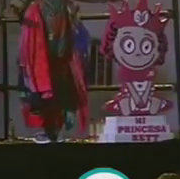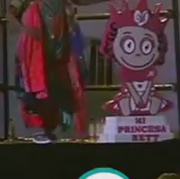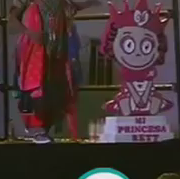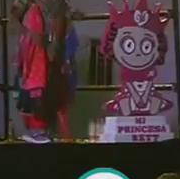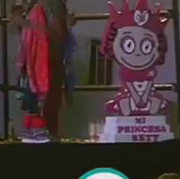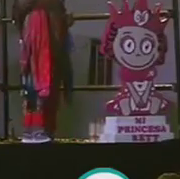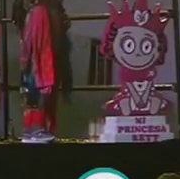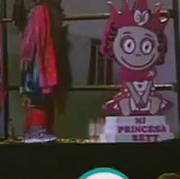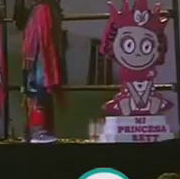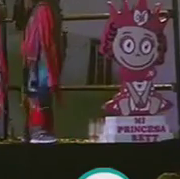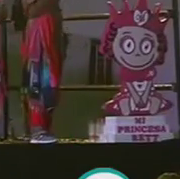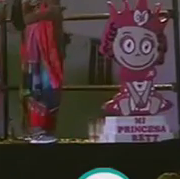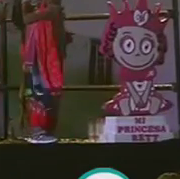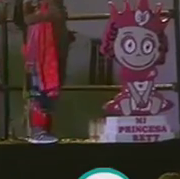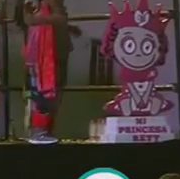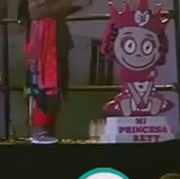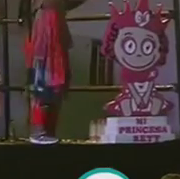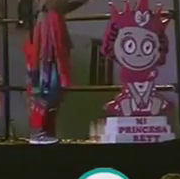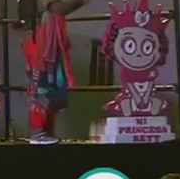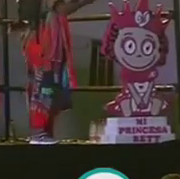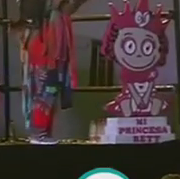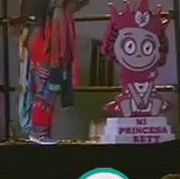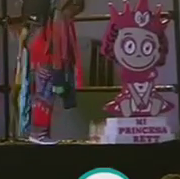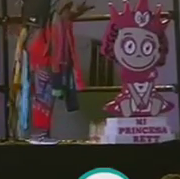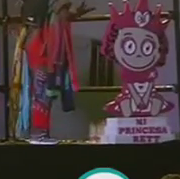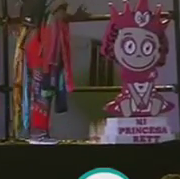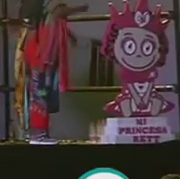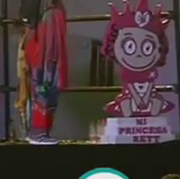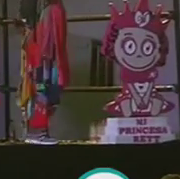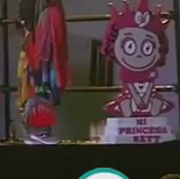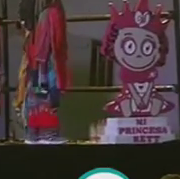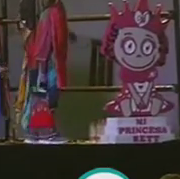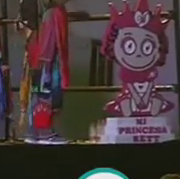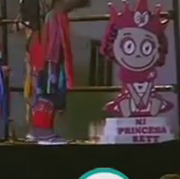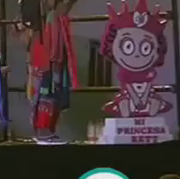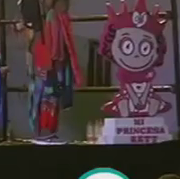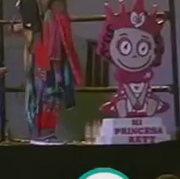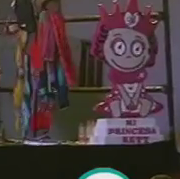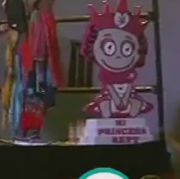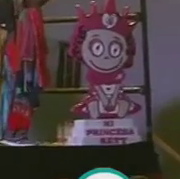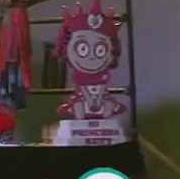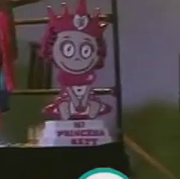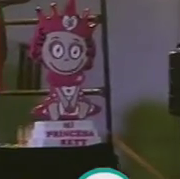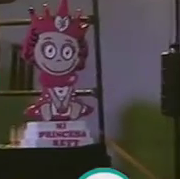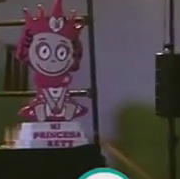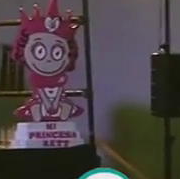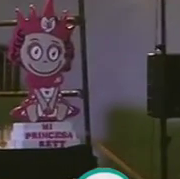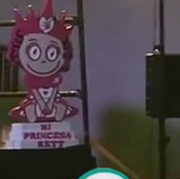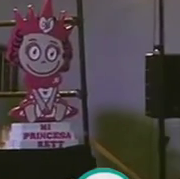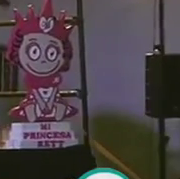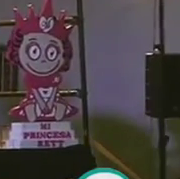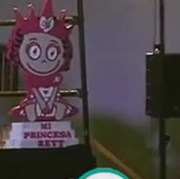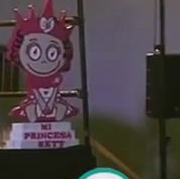doble, ¿eh? Ay, pobre Manuel, si hay segunda parte de la historia del muerto, todo el mundo